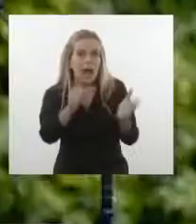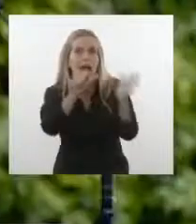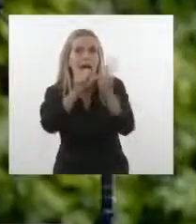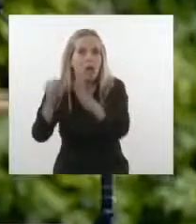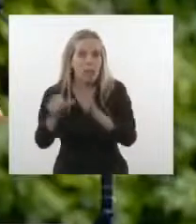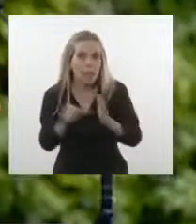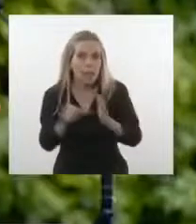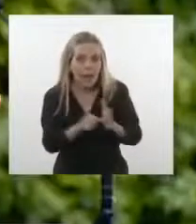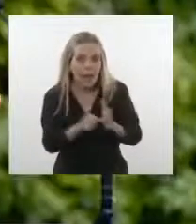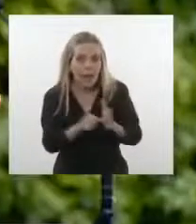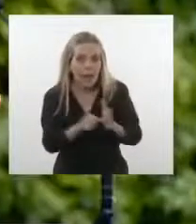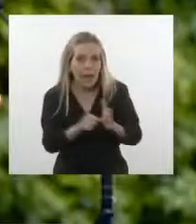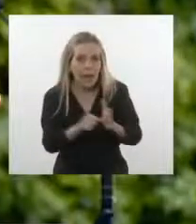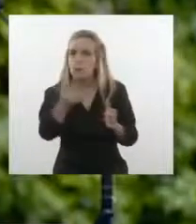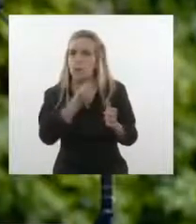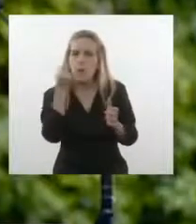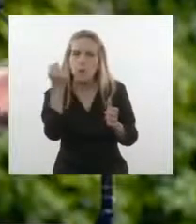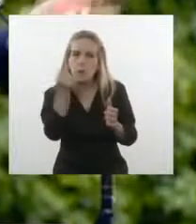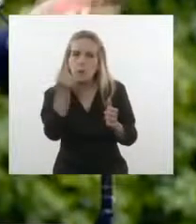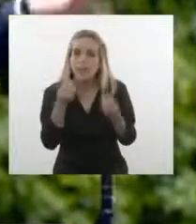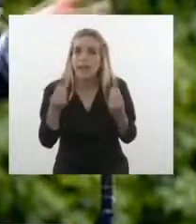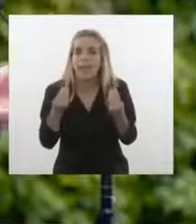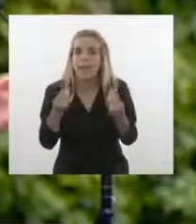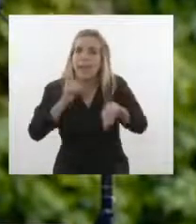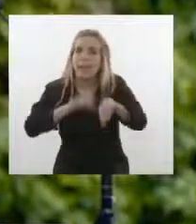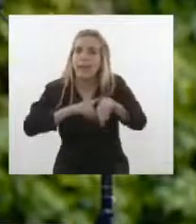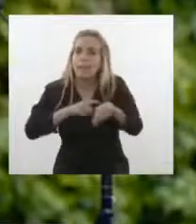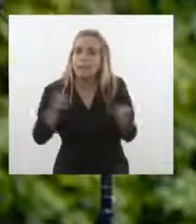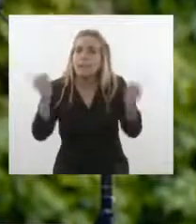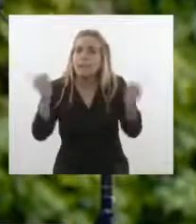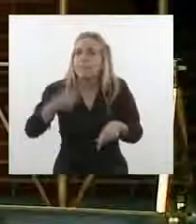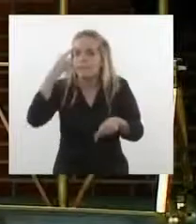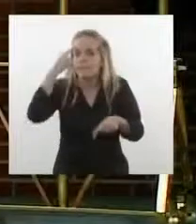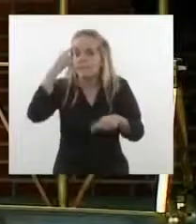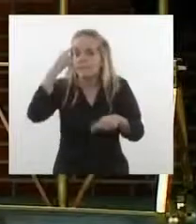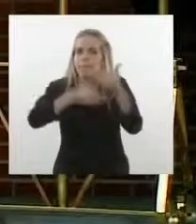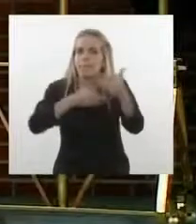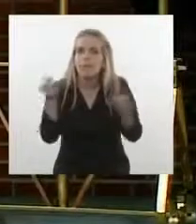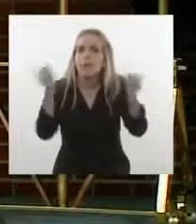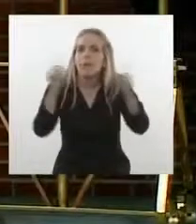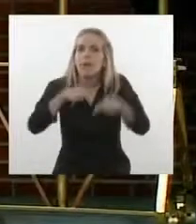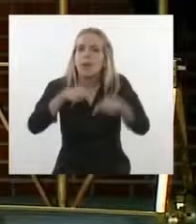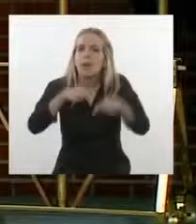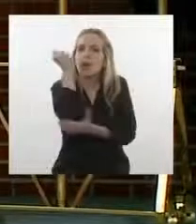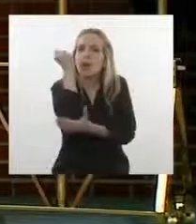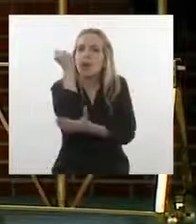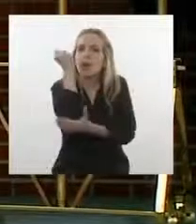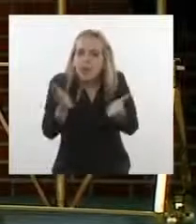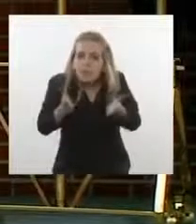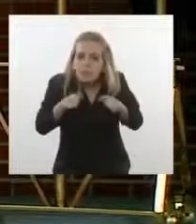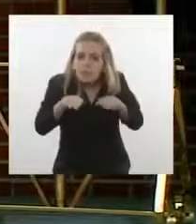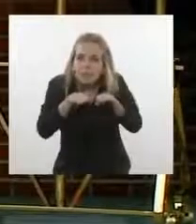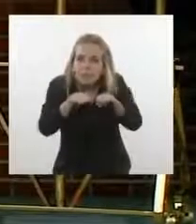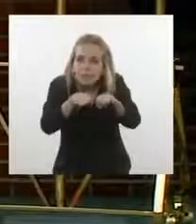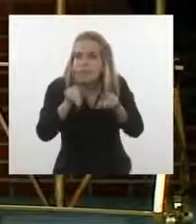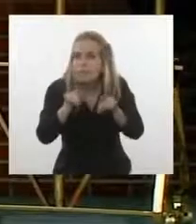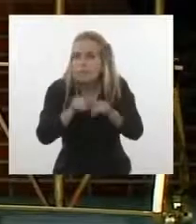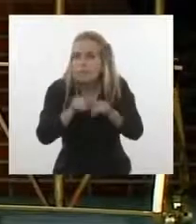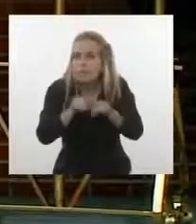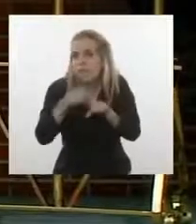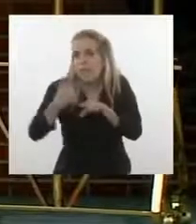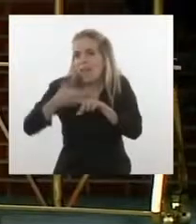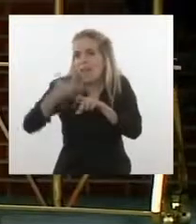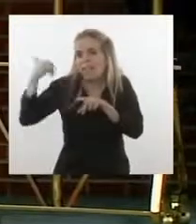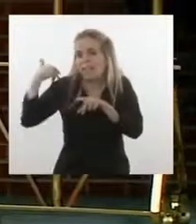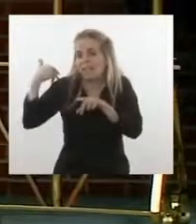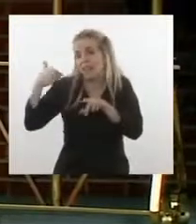renta media, que es fundamental a la hora de relanzar de nuevo la economía y recuperar los niveles previos de PIB que teníamos antes de la